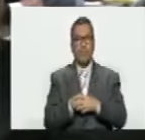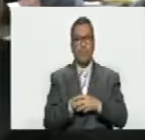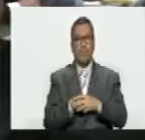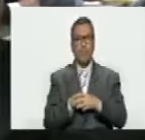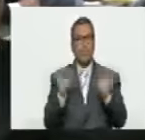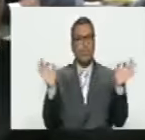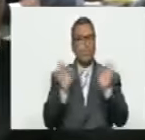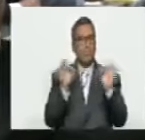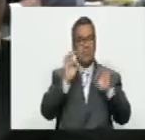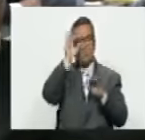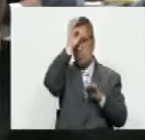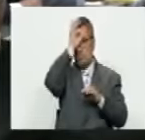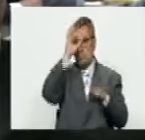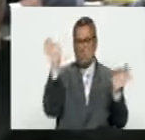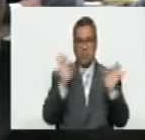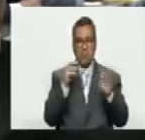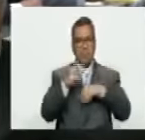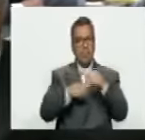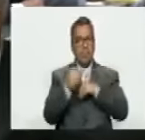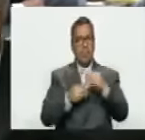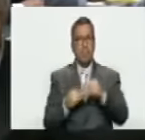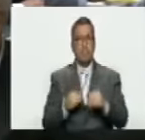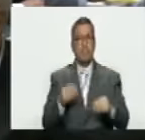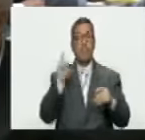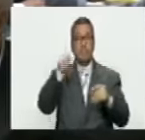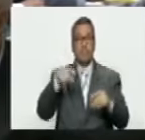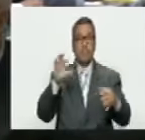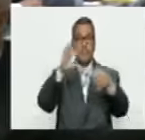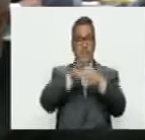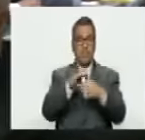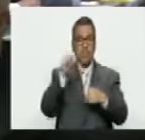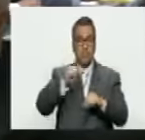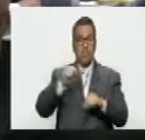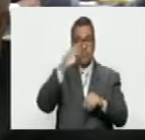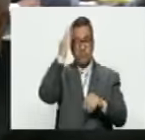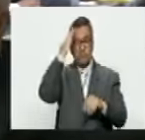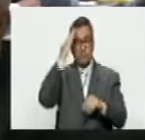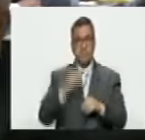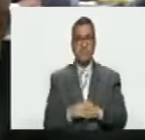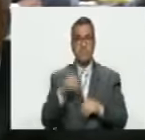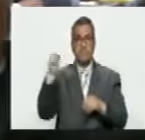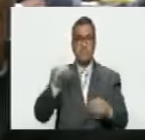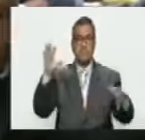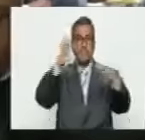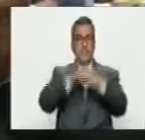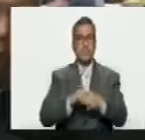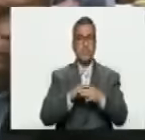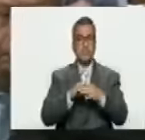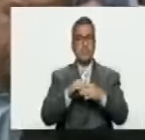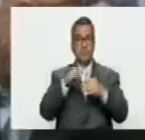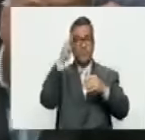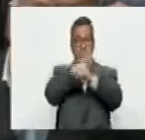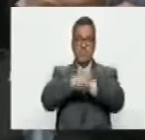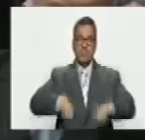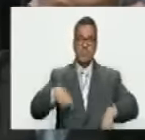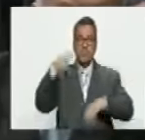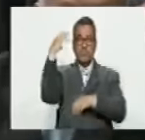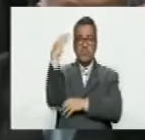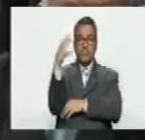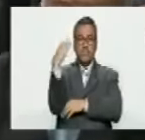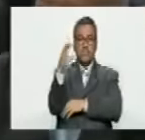Nadie lo sabe. Pero ¿con quién se alió? Si lo sabemos. Si sabemos que se aliaron con paramilitares colombianos,